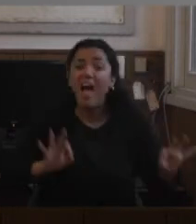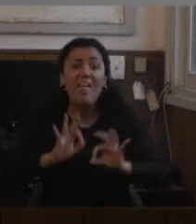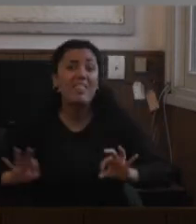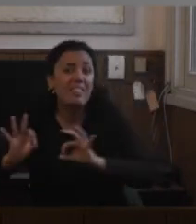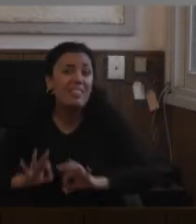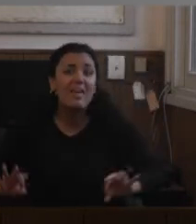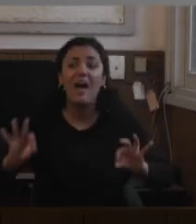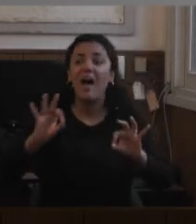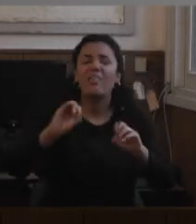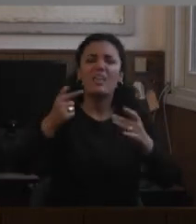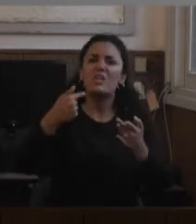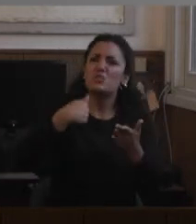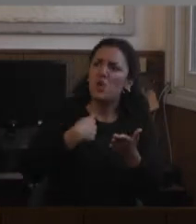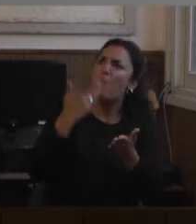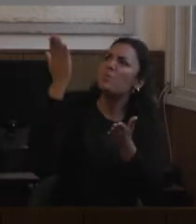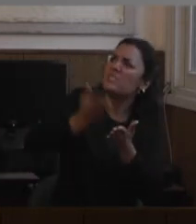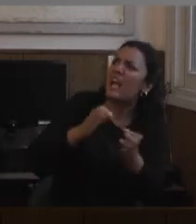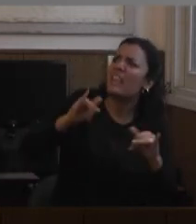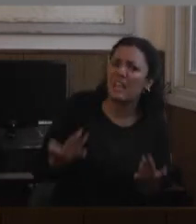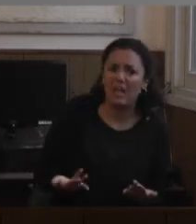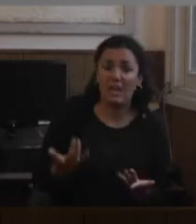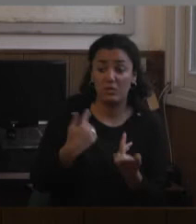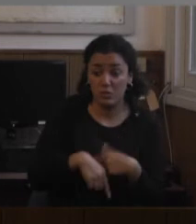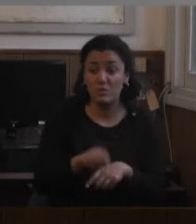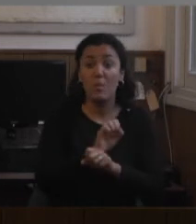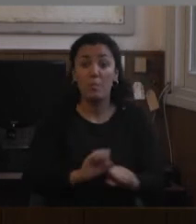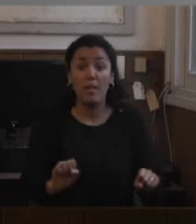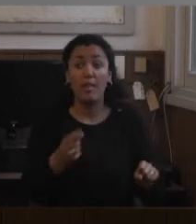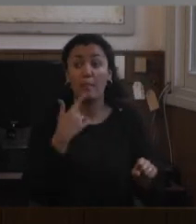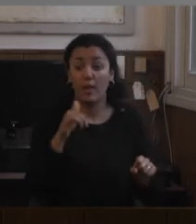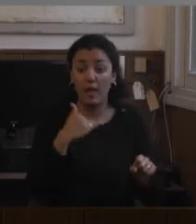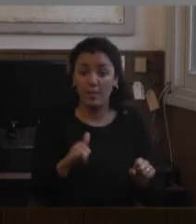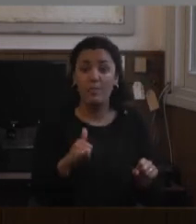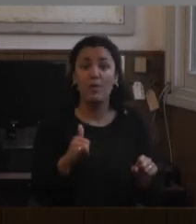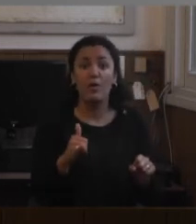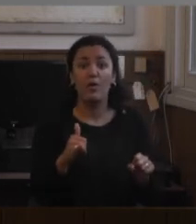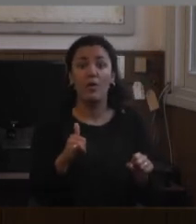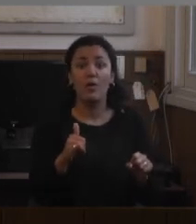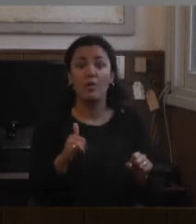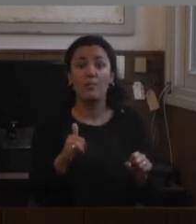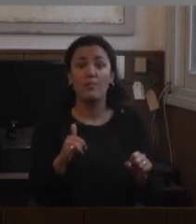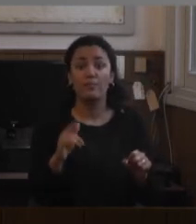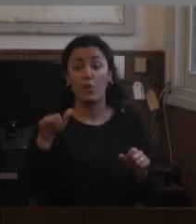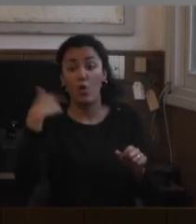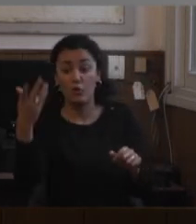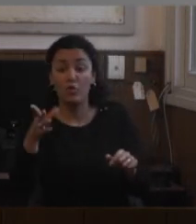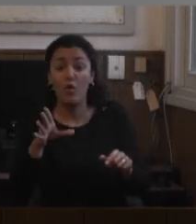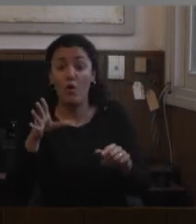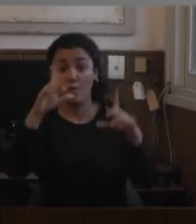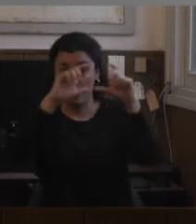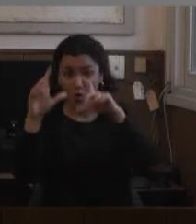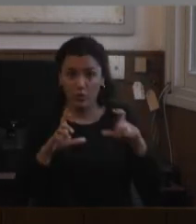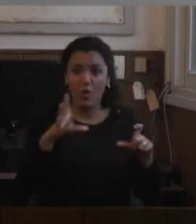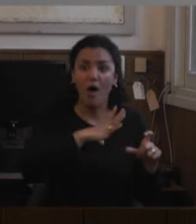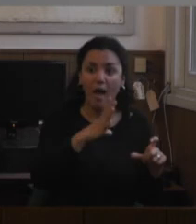se va a encontrar una chica haciendo danza alguien sin manos enseñando violín la otra foto es de una banda argentina que se llama